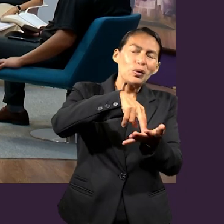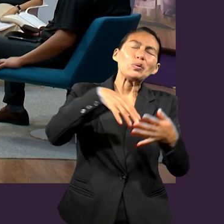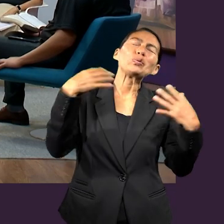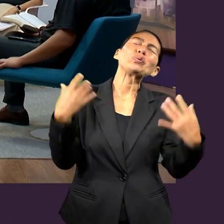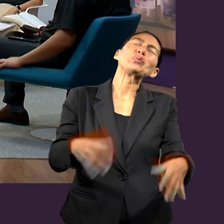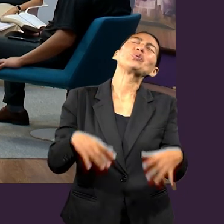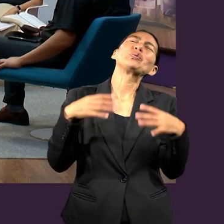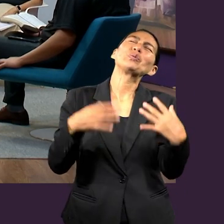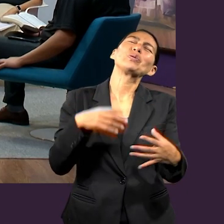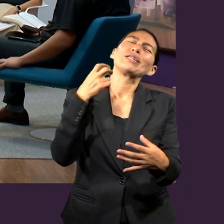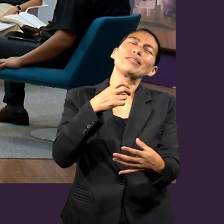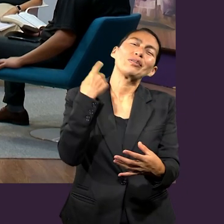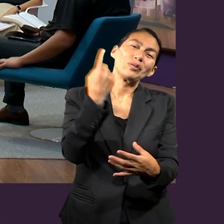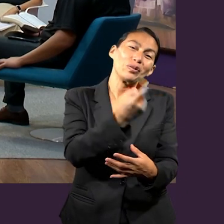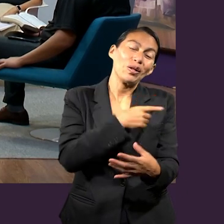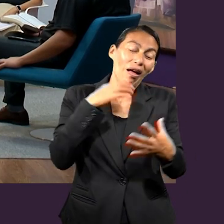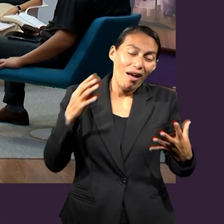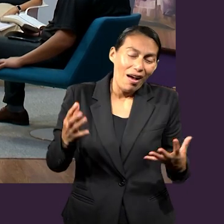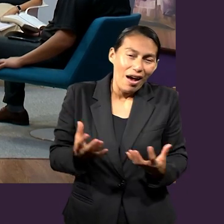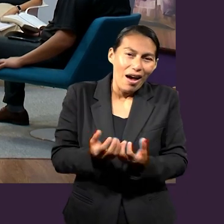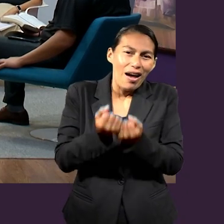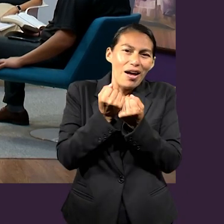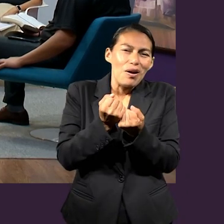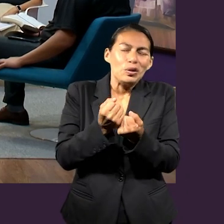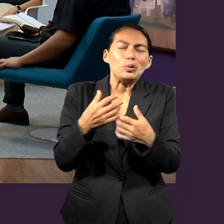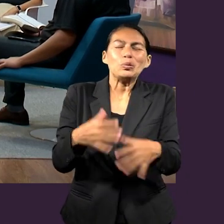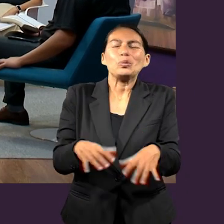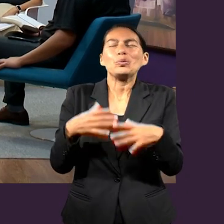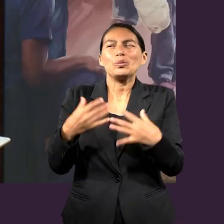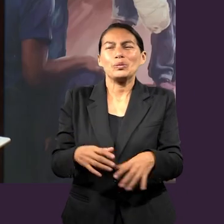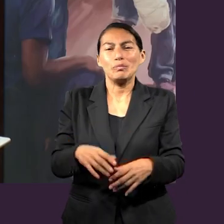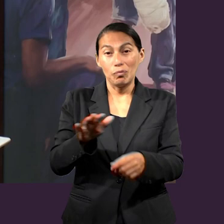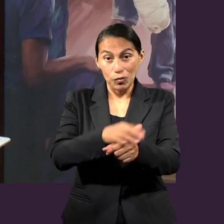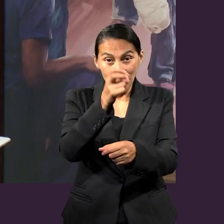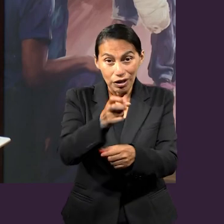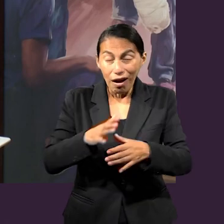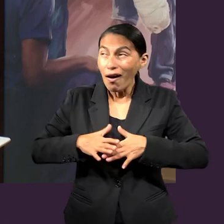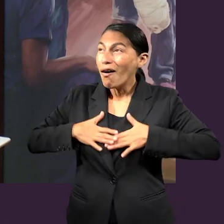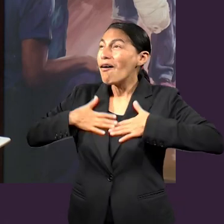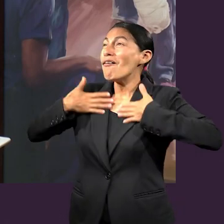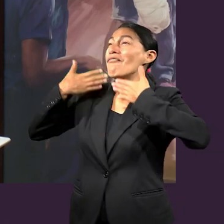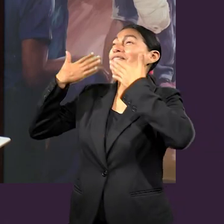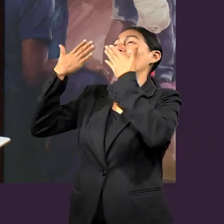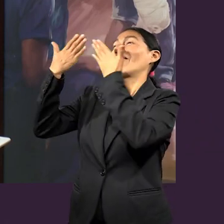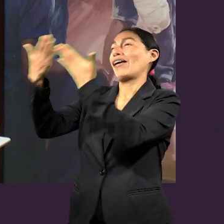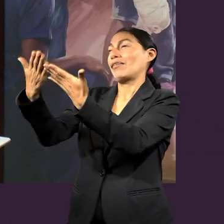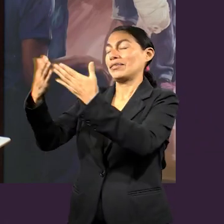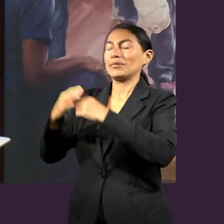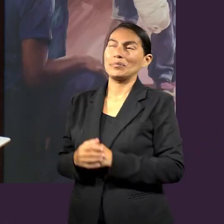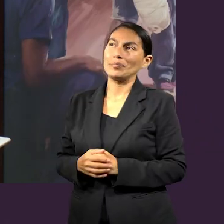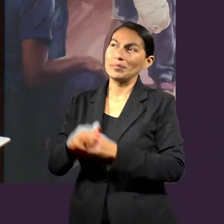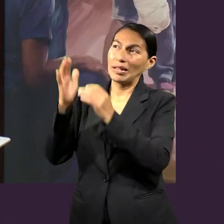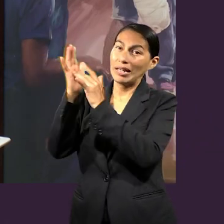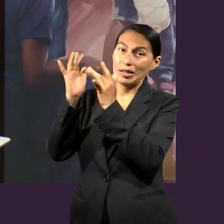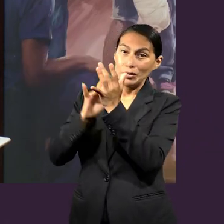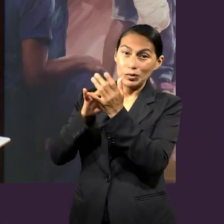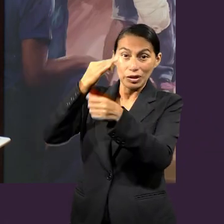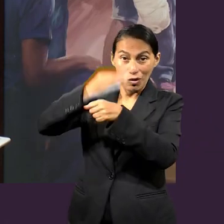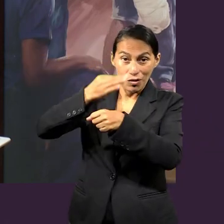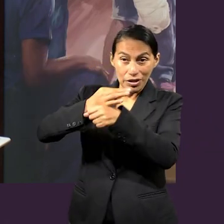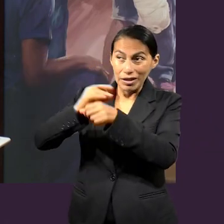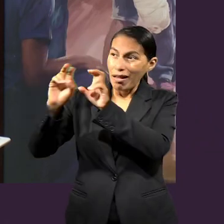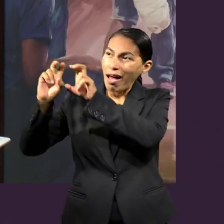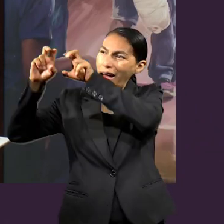aunado a la exaltación ya es la cumbre de la salvación. Y creo que eso nos debe dar confianza en estos tiempos de que Jesús